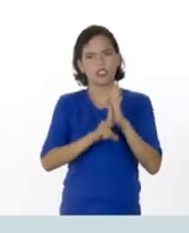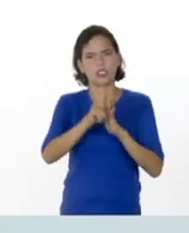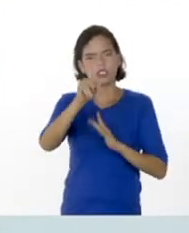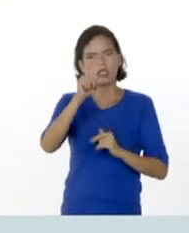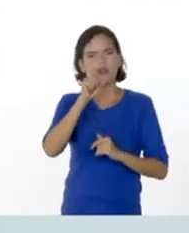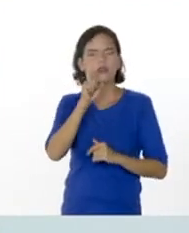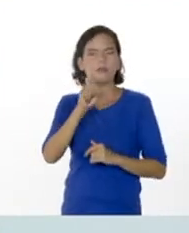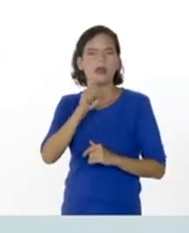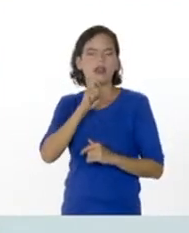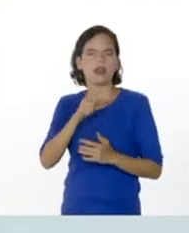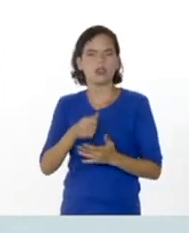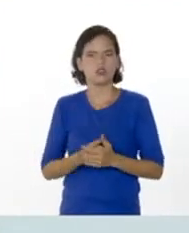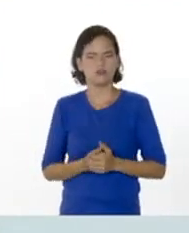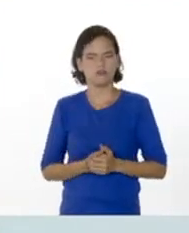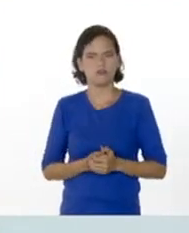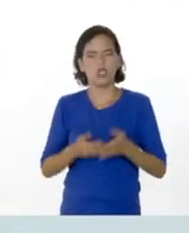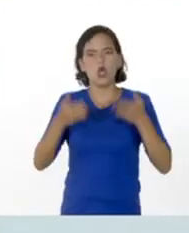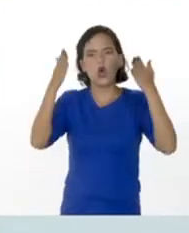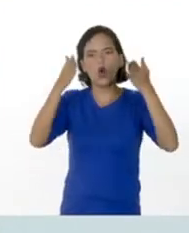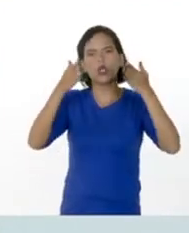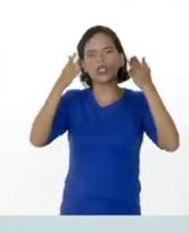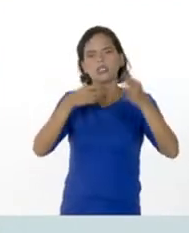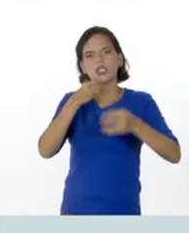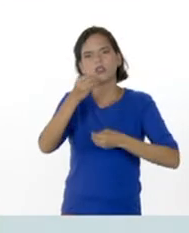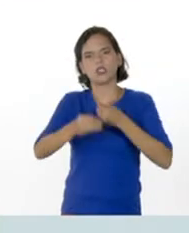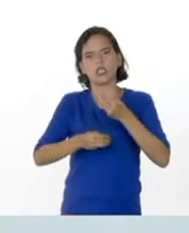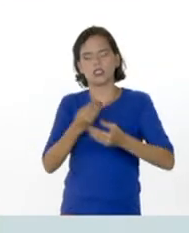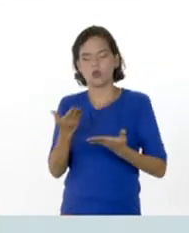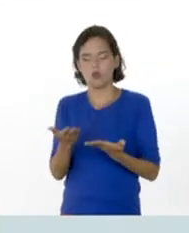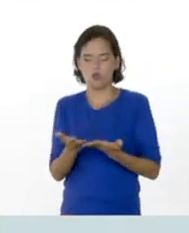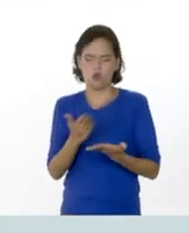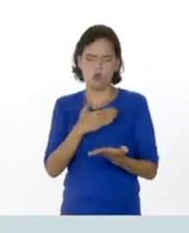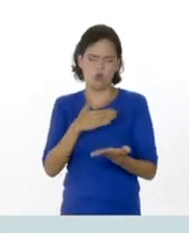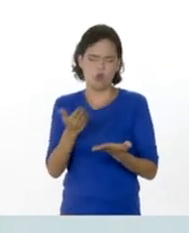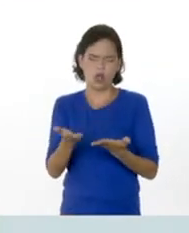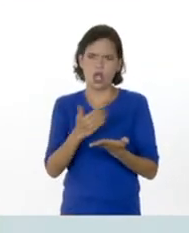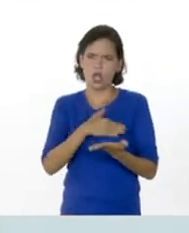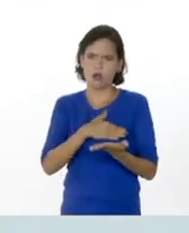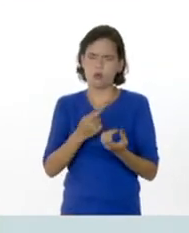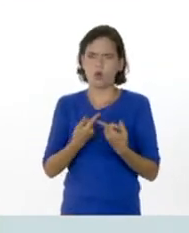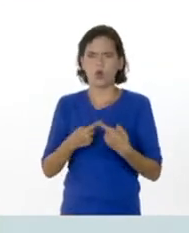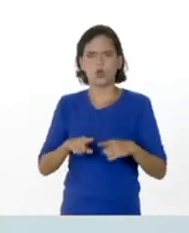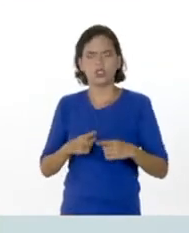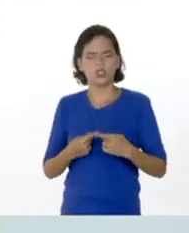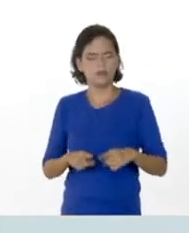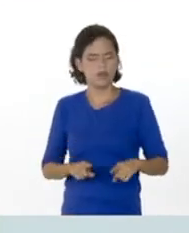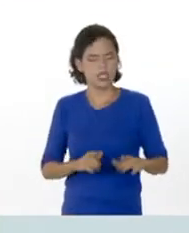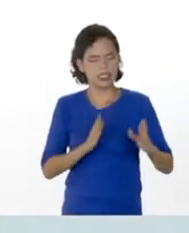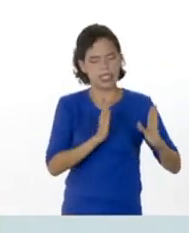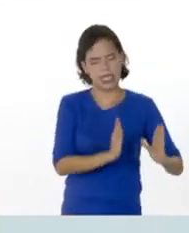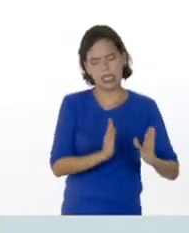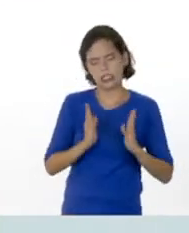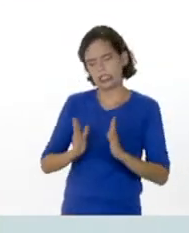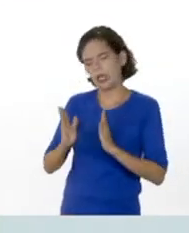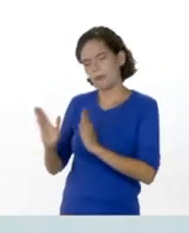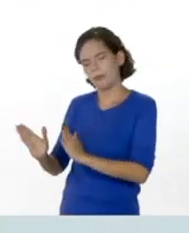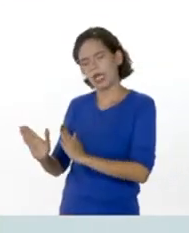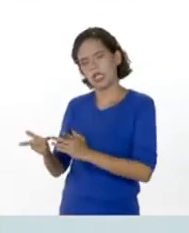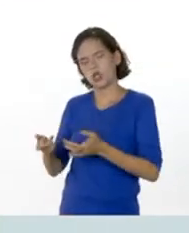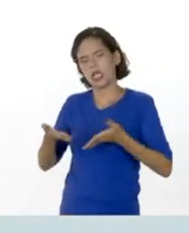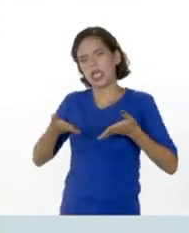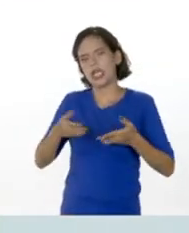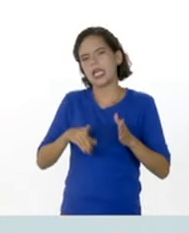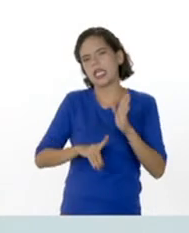embrionario, orientándose la elaboración de un álbum con diferentes fases de lo que es este desarrollo embrionario y fetal.